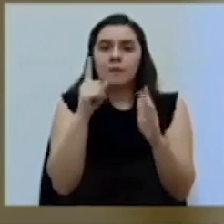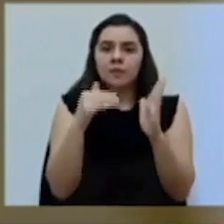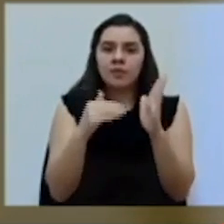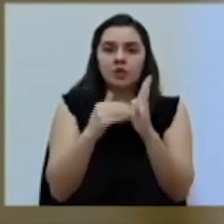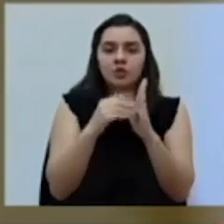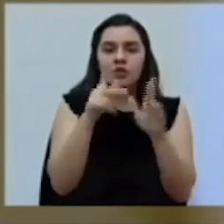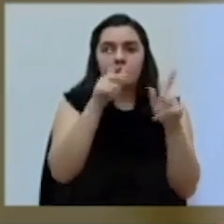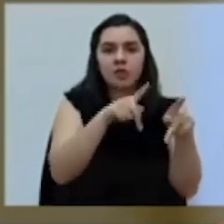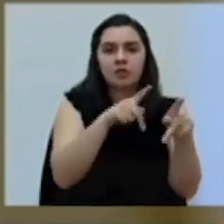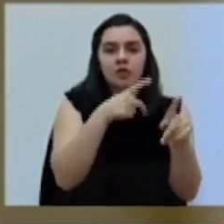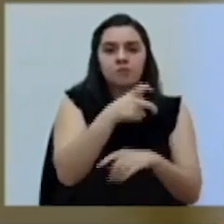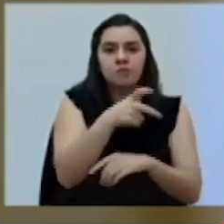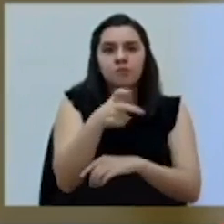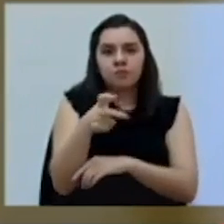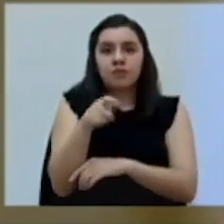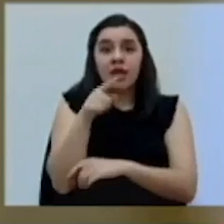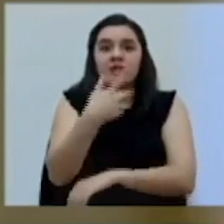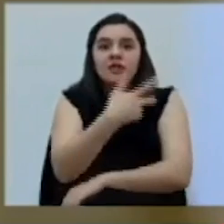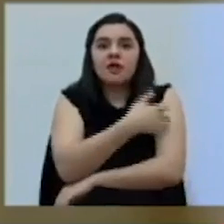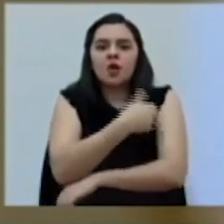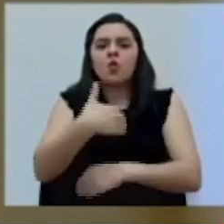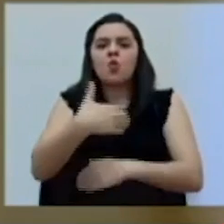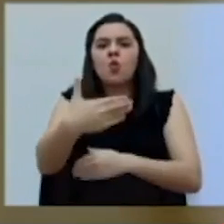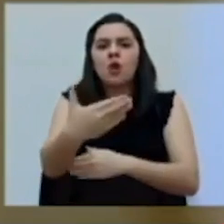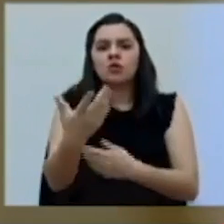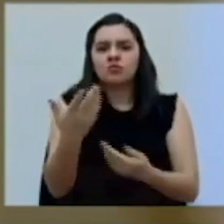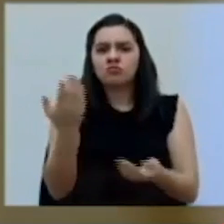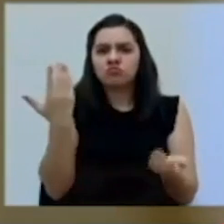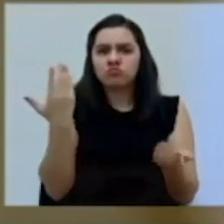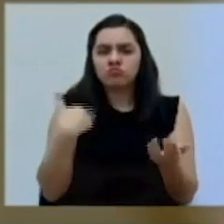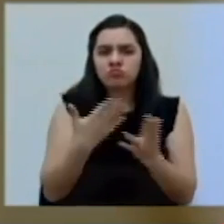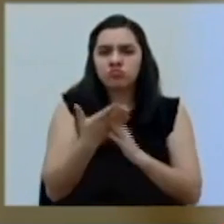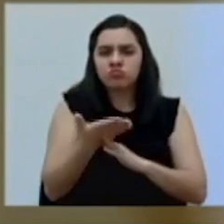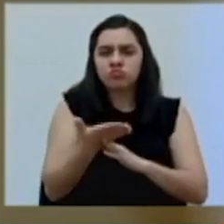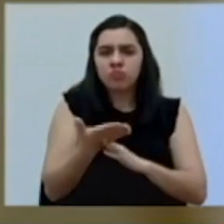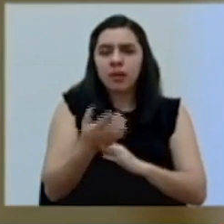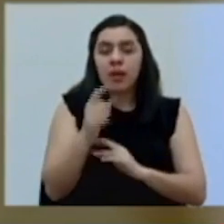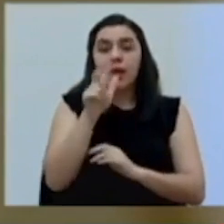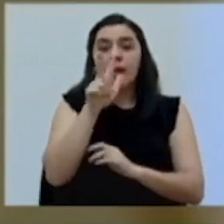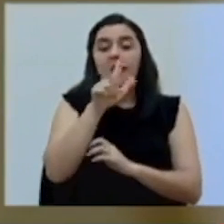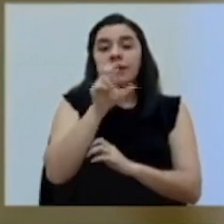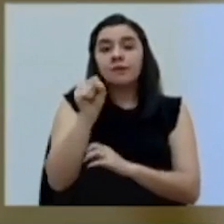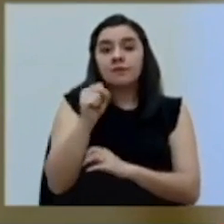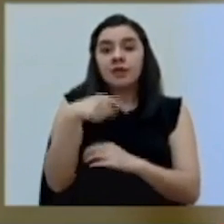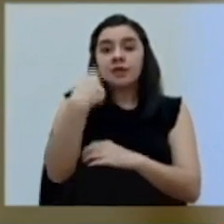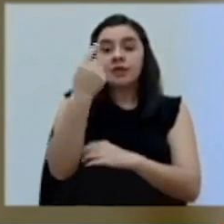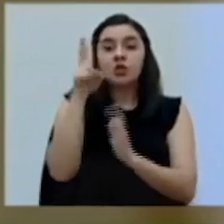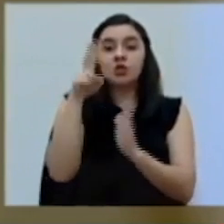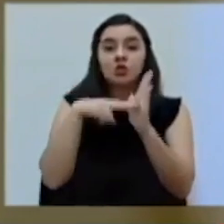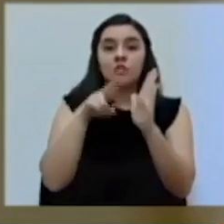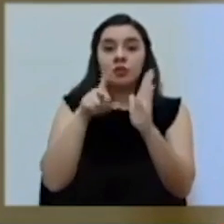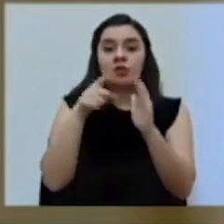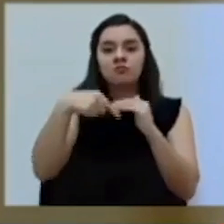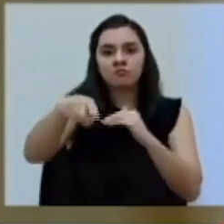Se estima que esta vacuna estará disponible a partir o durante el primer trimestre del 2021.